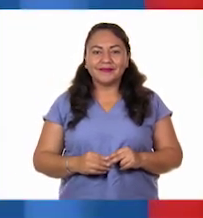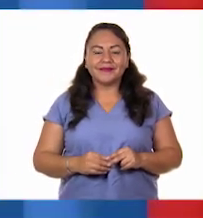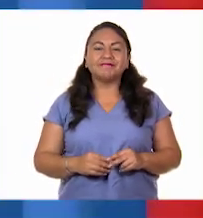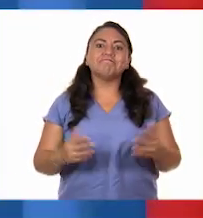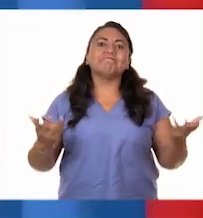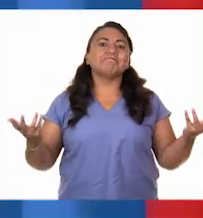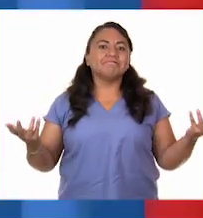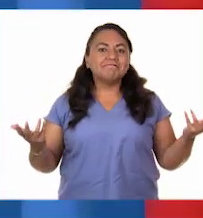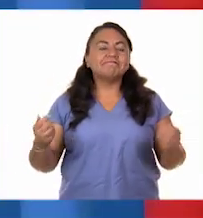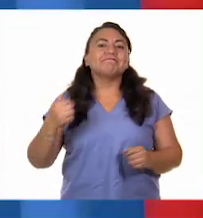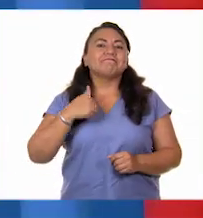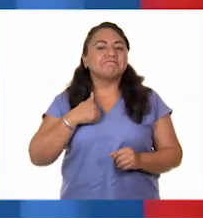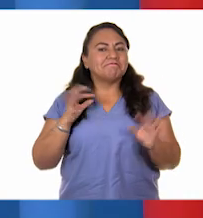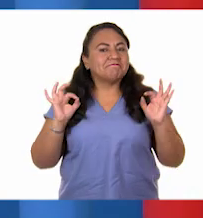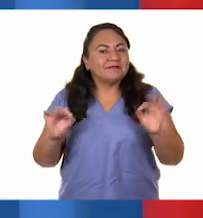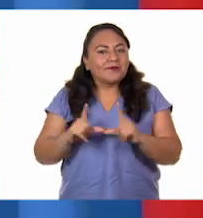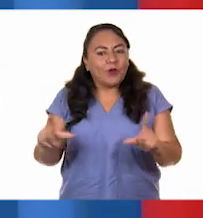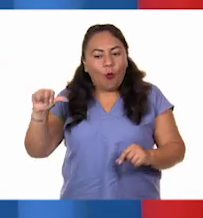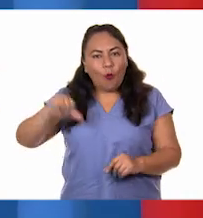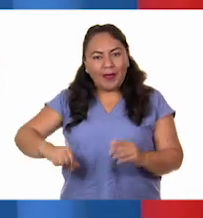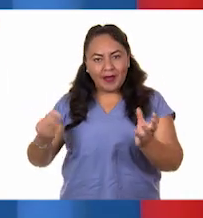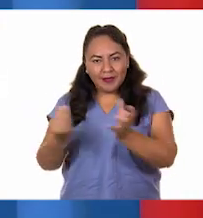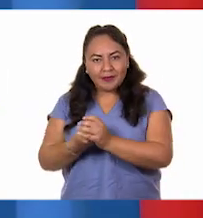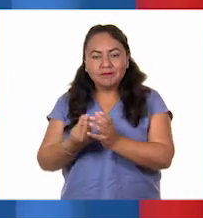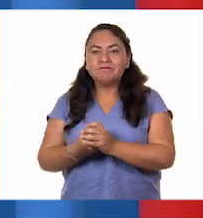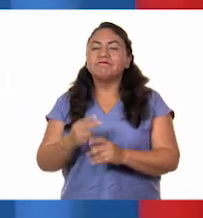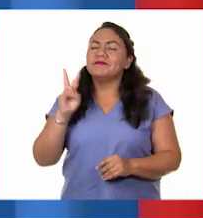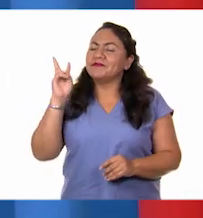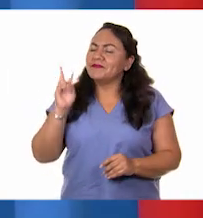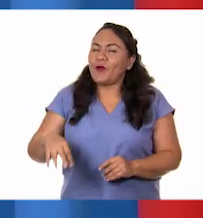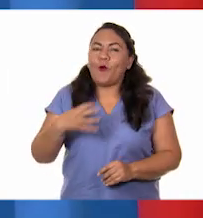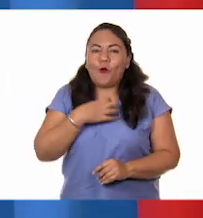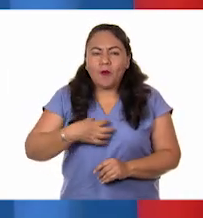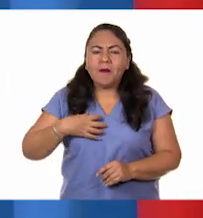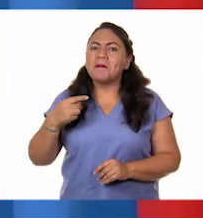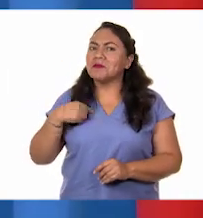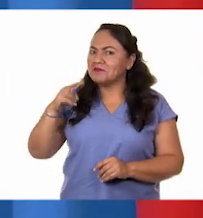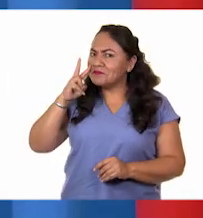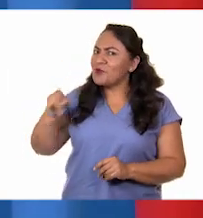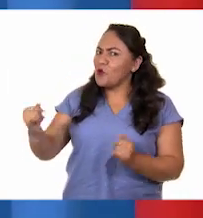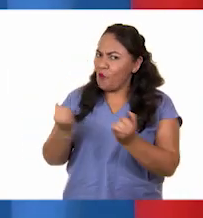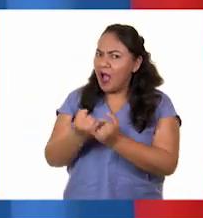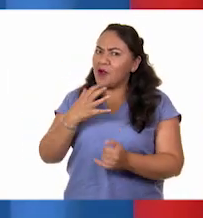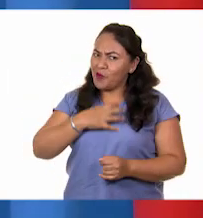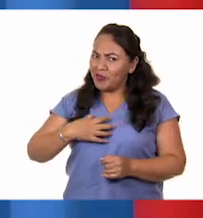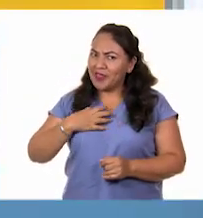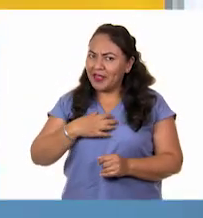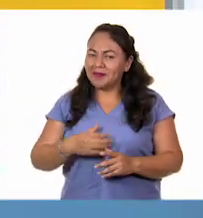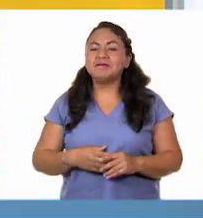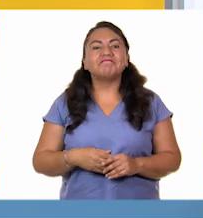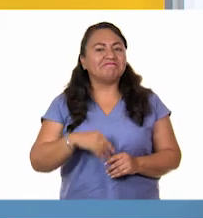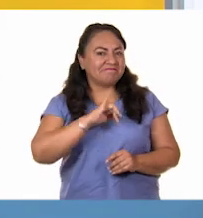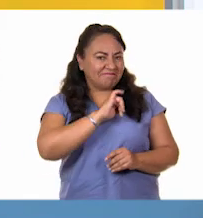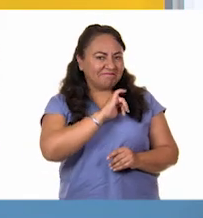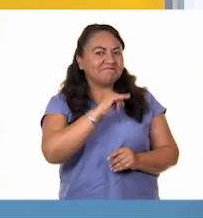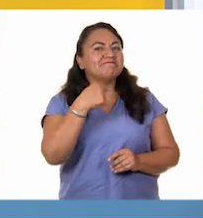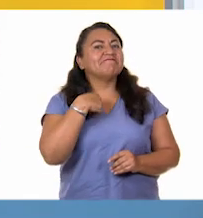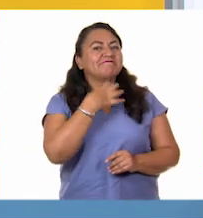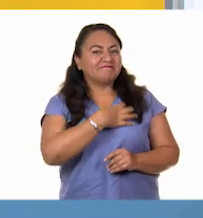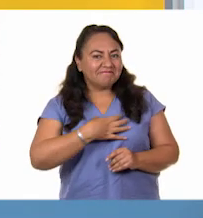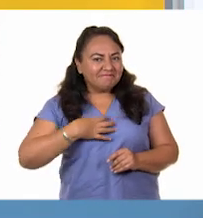Pues yo estoy lista para la clase de hoy y la verdad estoy muy contenta, pero veo que usted también está contento, profe. Pues sí, sí, estoy